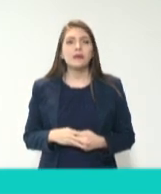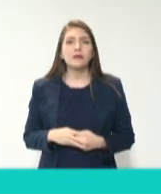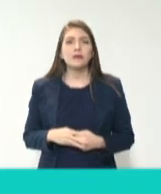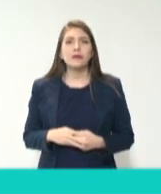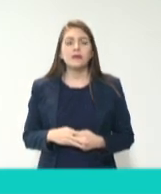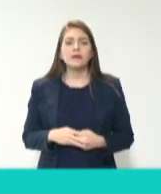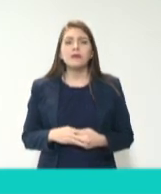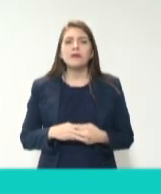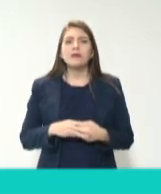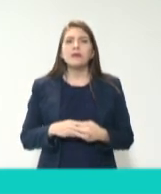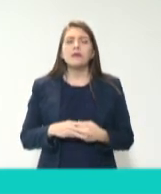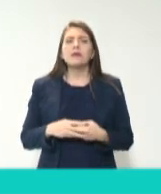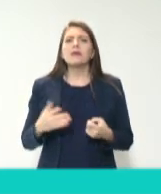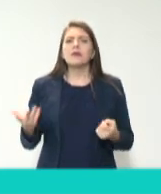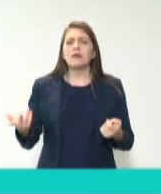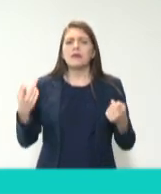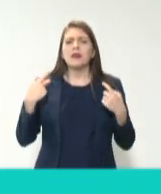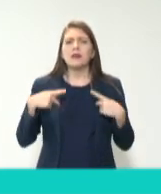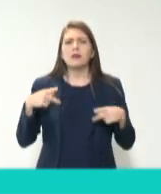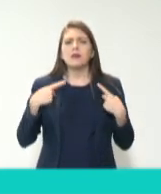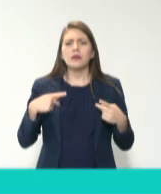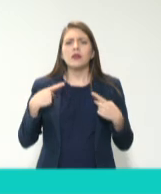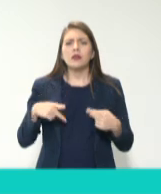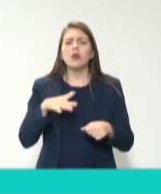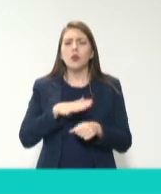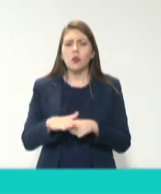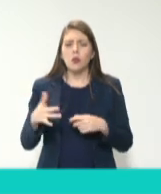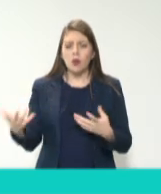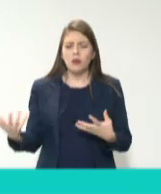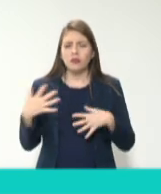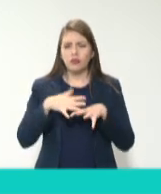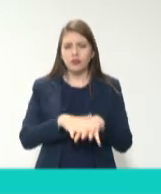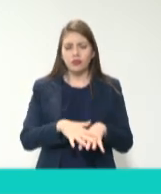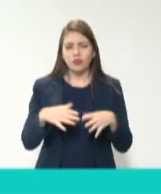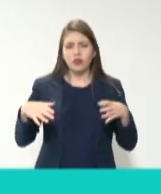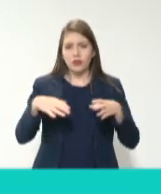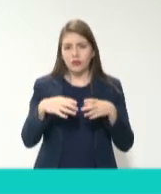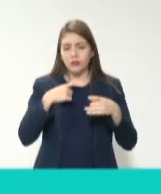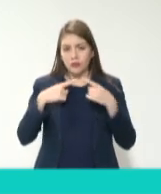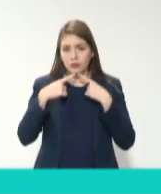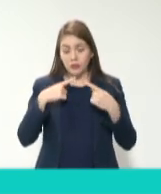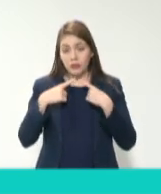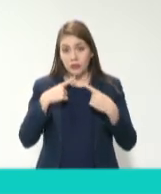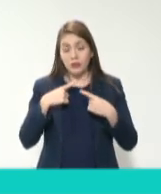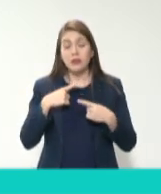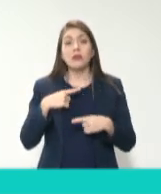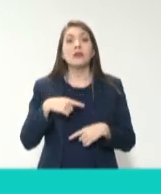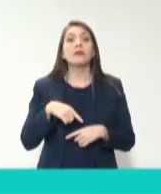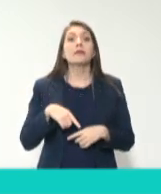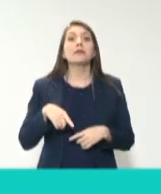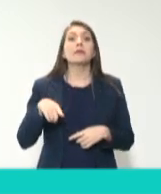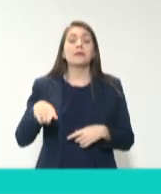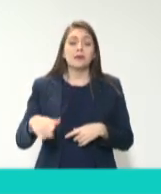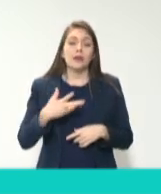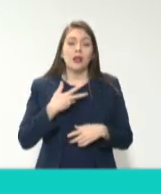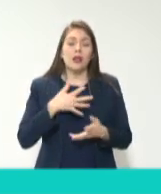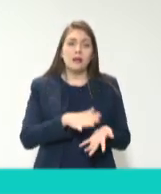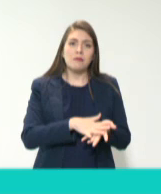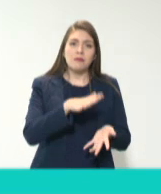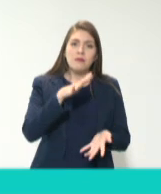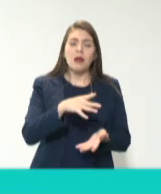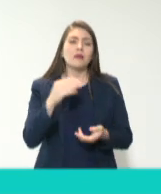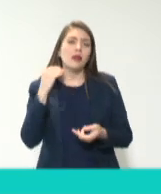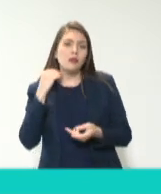ciudadanos que conformamos los comités de participación ciudadana? La mayoría son abogados y abogadas, contadores y